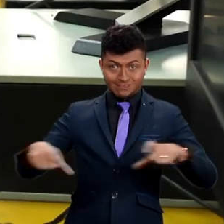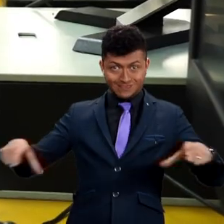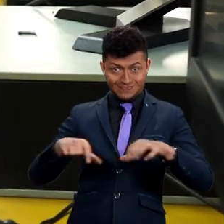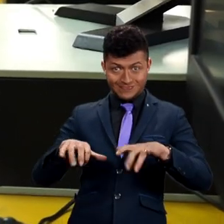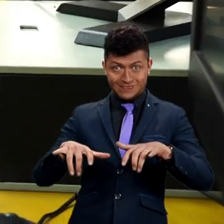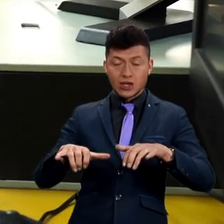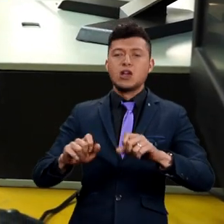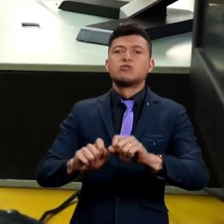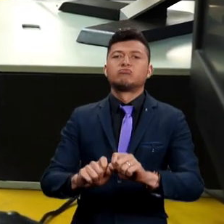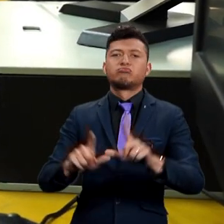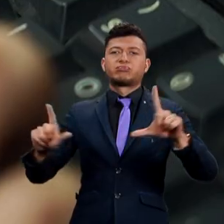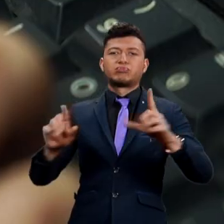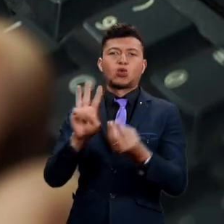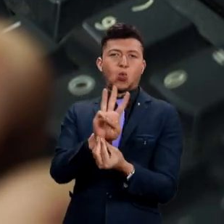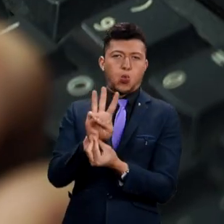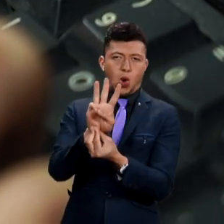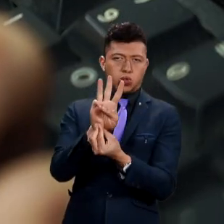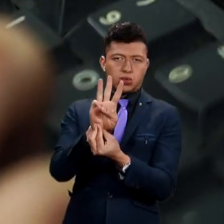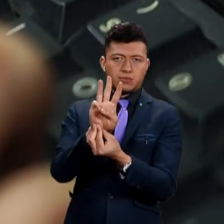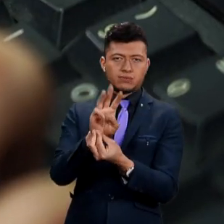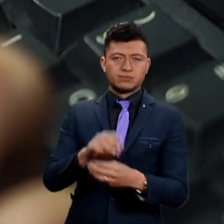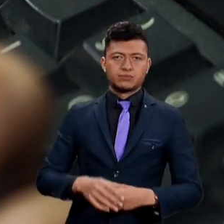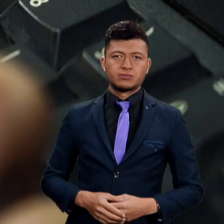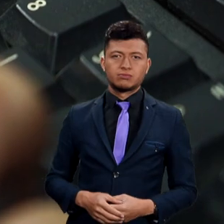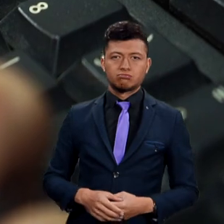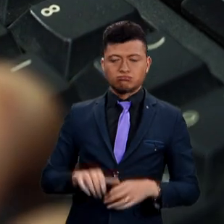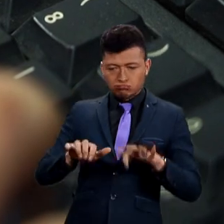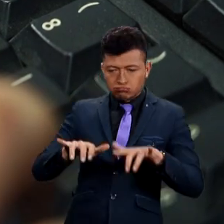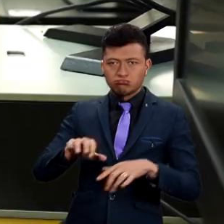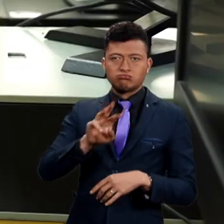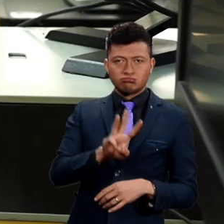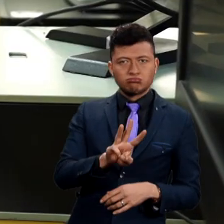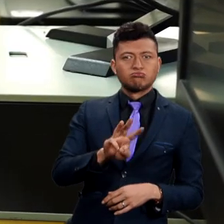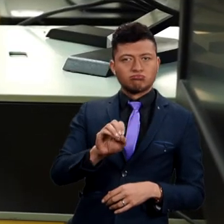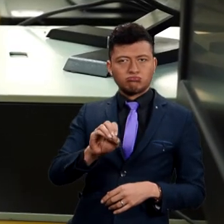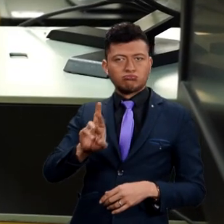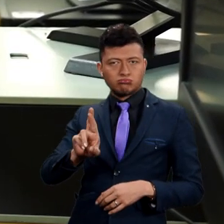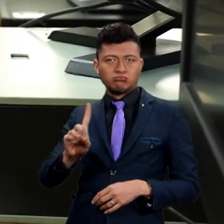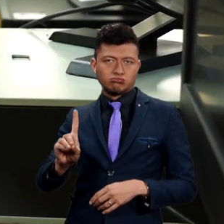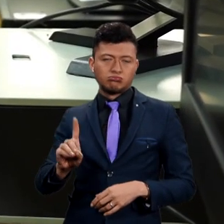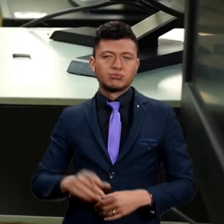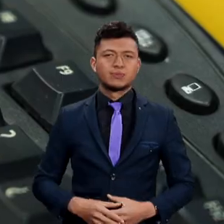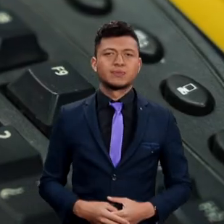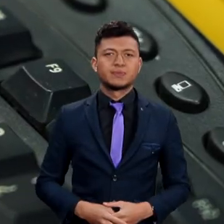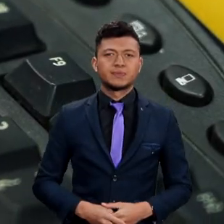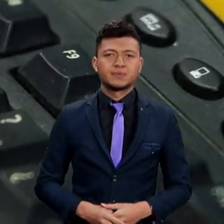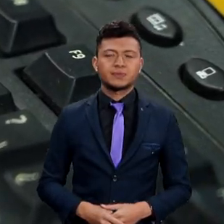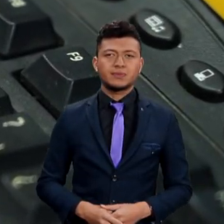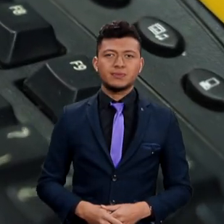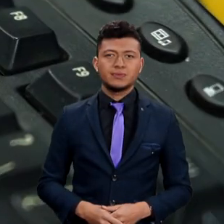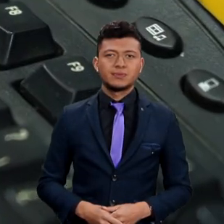Este es el teclado, entonces en este caso pues vamos a abrir un documento de Word, entonces escribimos... V, I, T, L